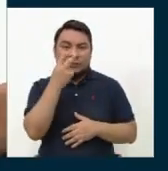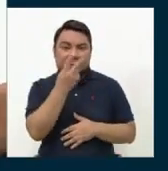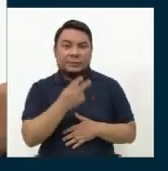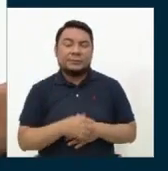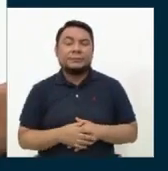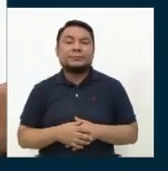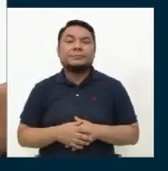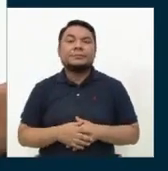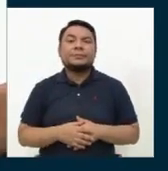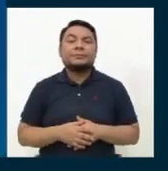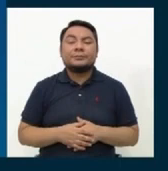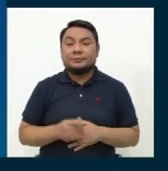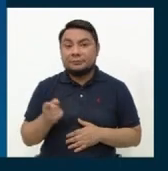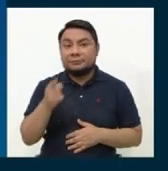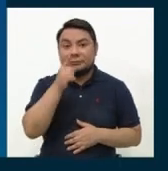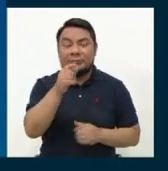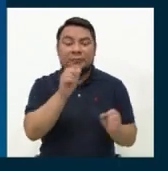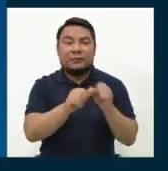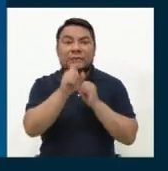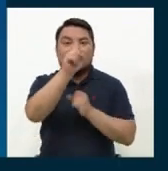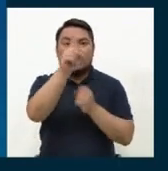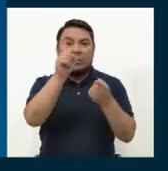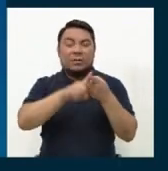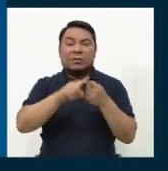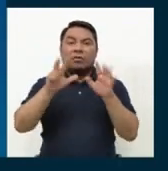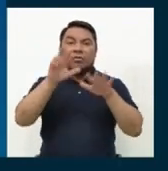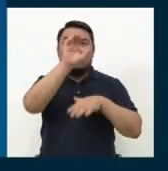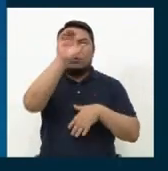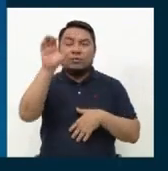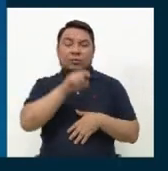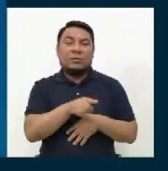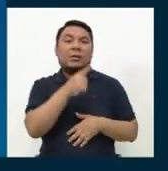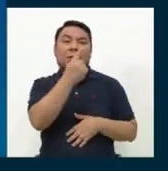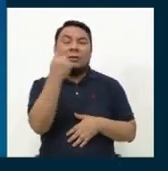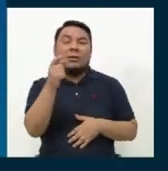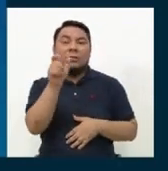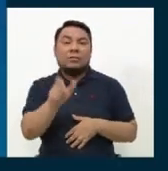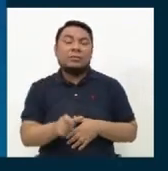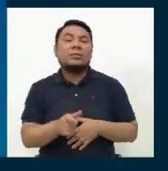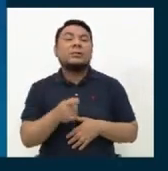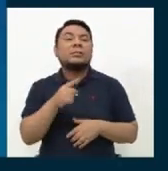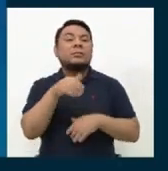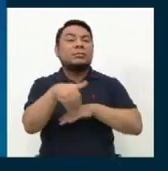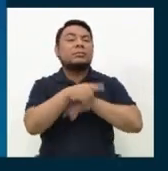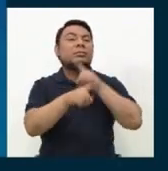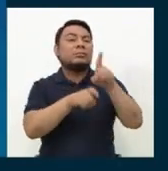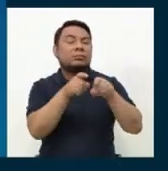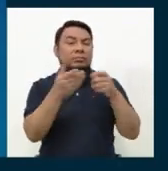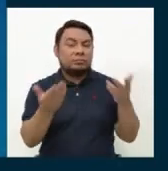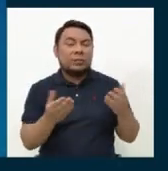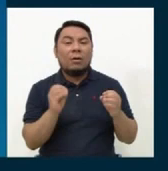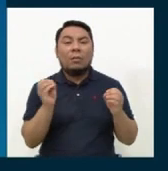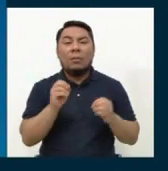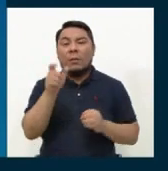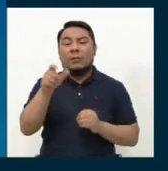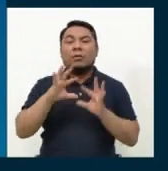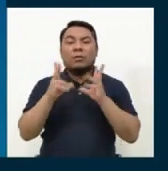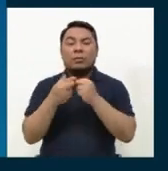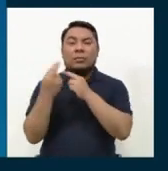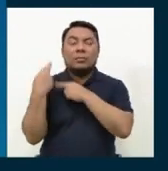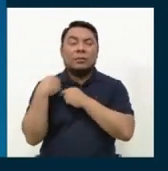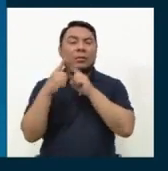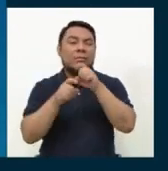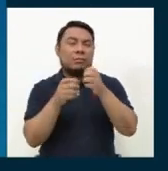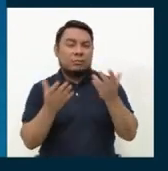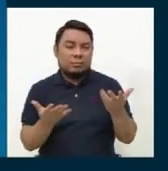supuesto. En pantalla vemos ese mosaico enumerado. Cada uno es un ciudadano y un representante de la sociedad civil